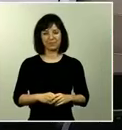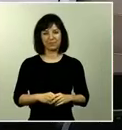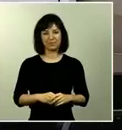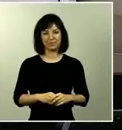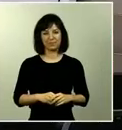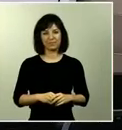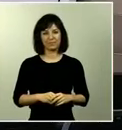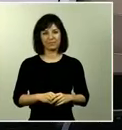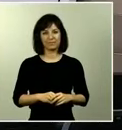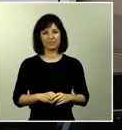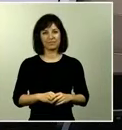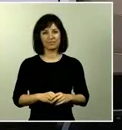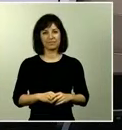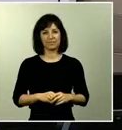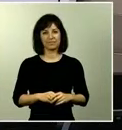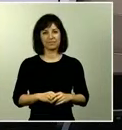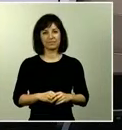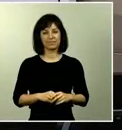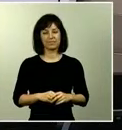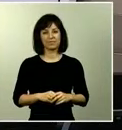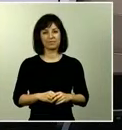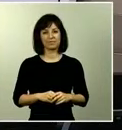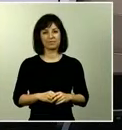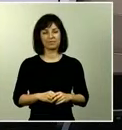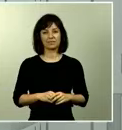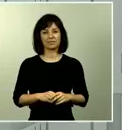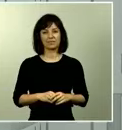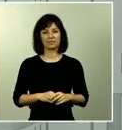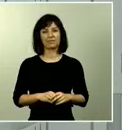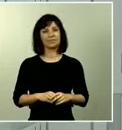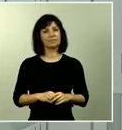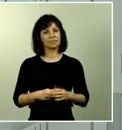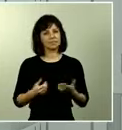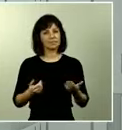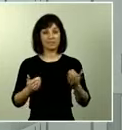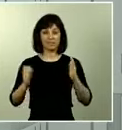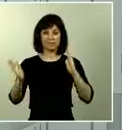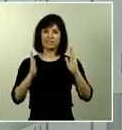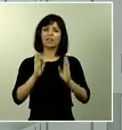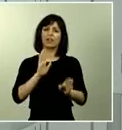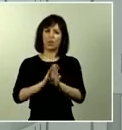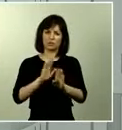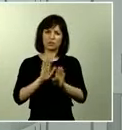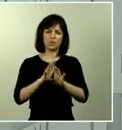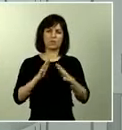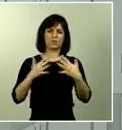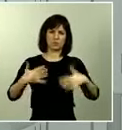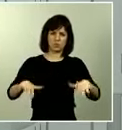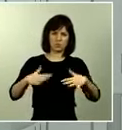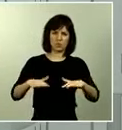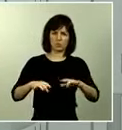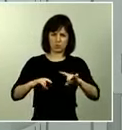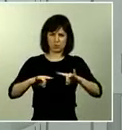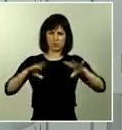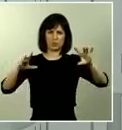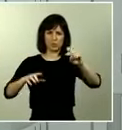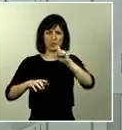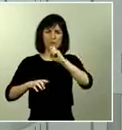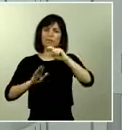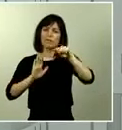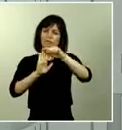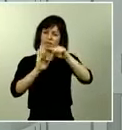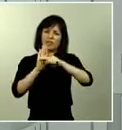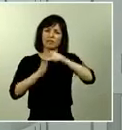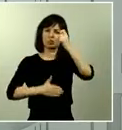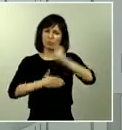Creemos que sigue siendo una etapa, una fase complicada en que se requieren medidas duras, pero que estamos yendo en la buena